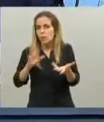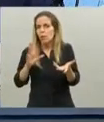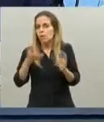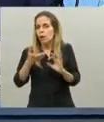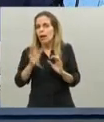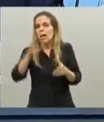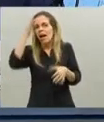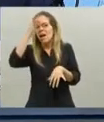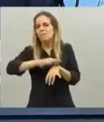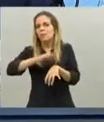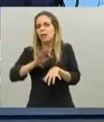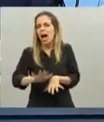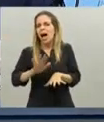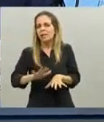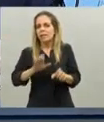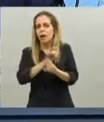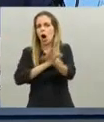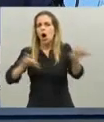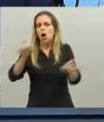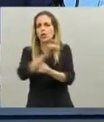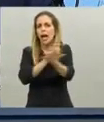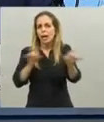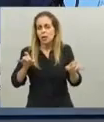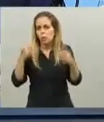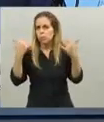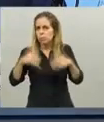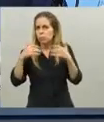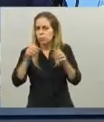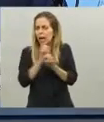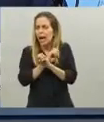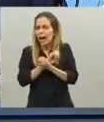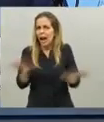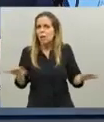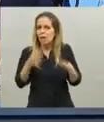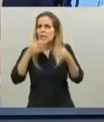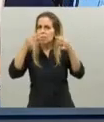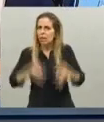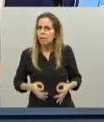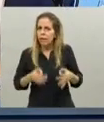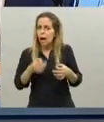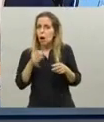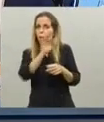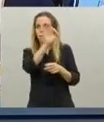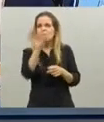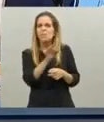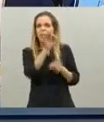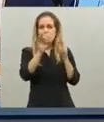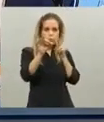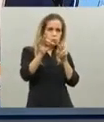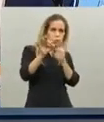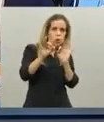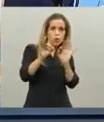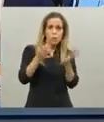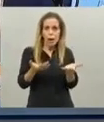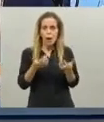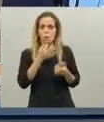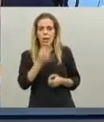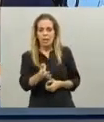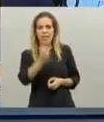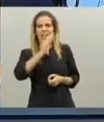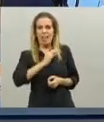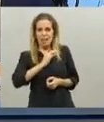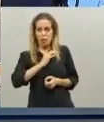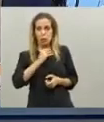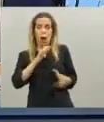de la enfermedad es muy contagiosa es imperceptible cuando es asintomática cuando está en